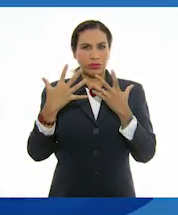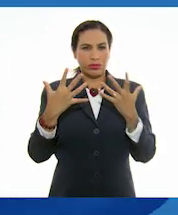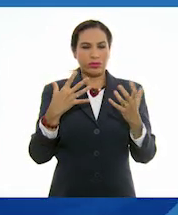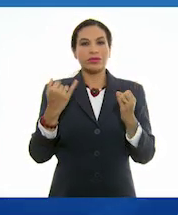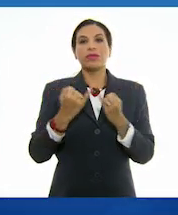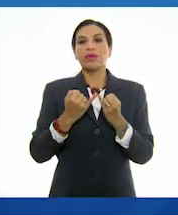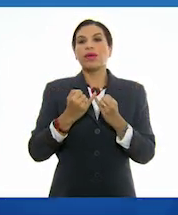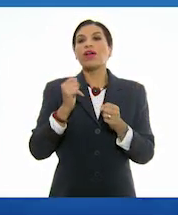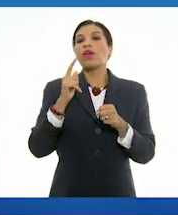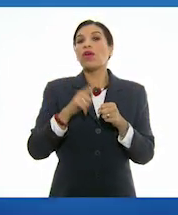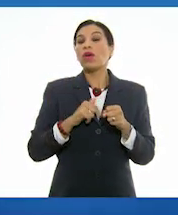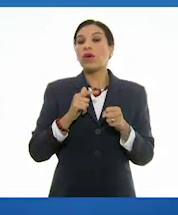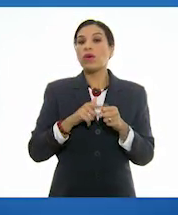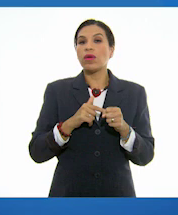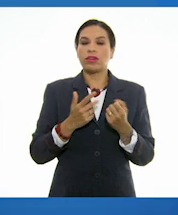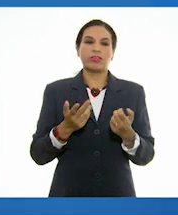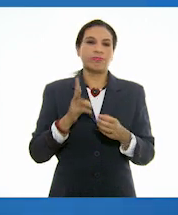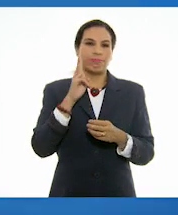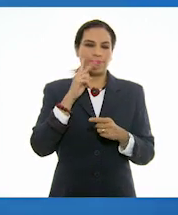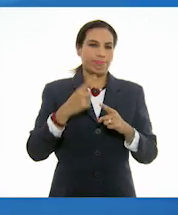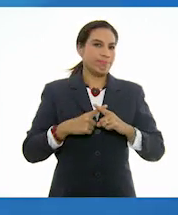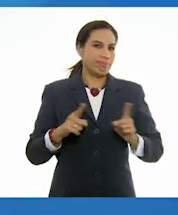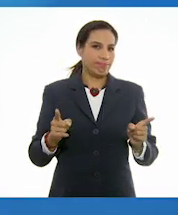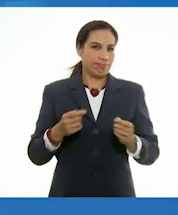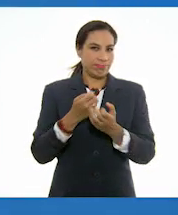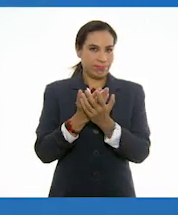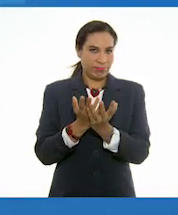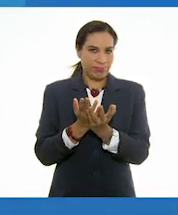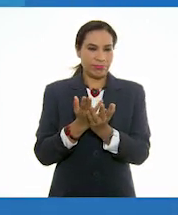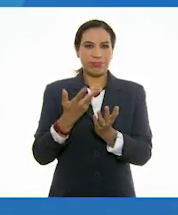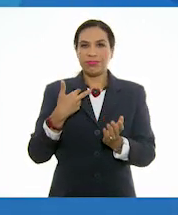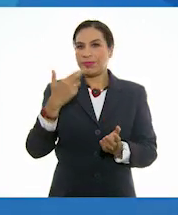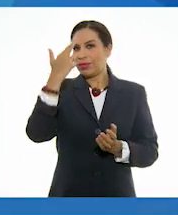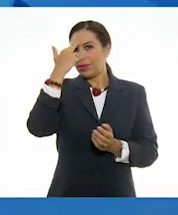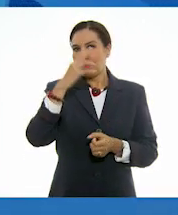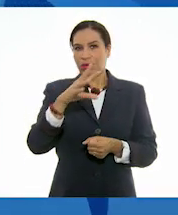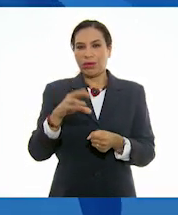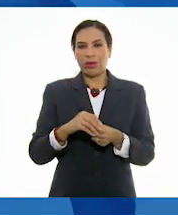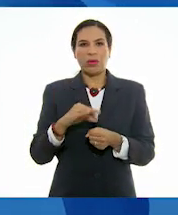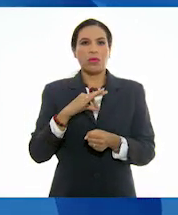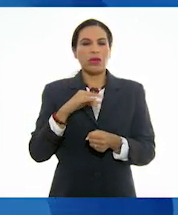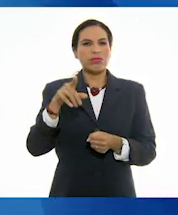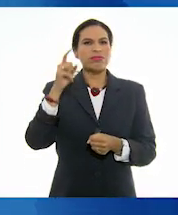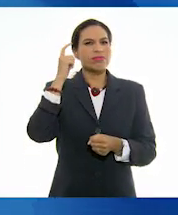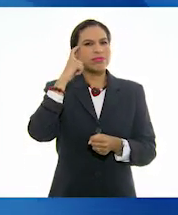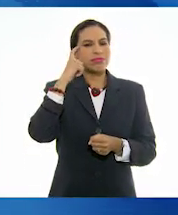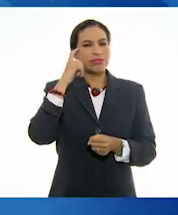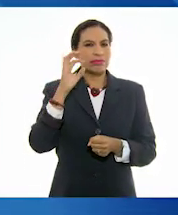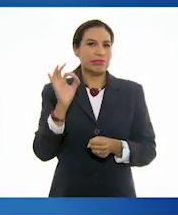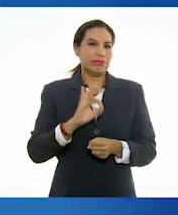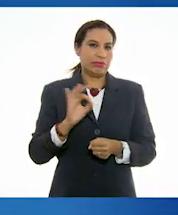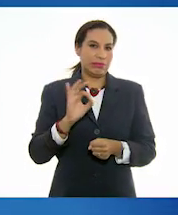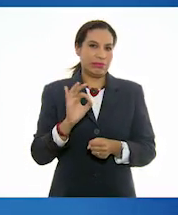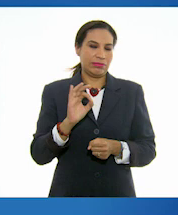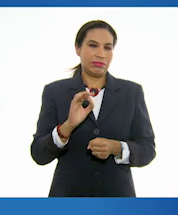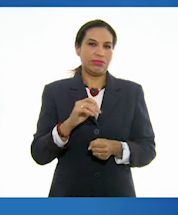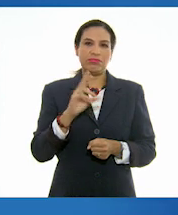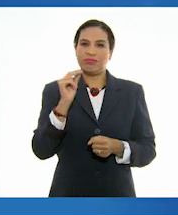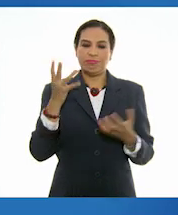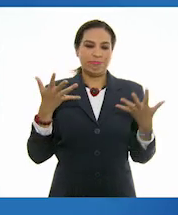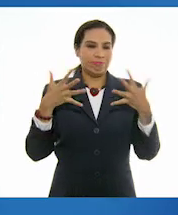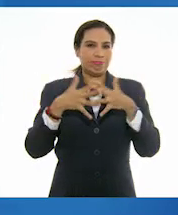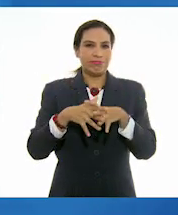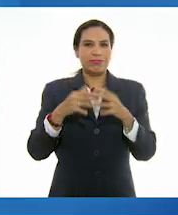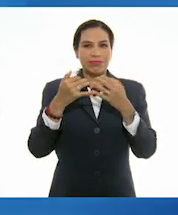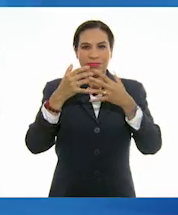pero que también son colores muy distintos entre sí. Tienes toda la razón. Hasta podrías pensar que a lo mejor no combinan